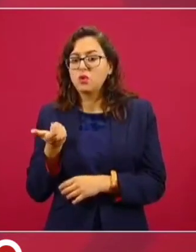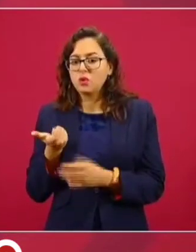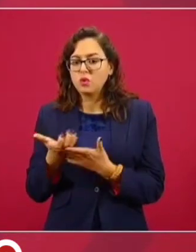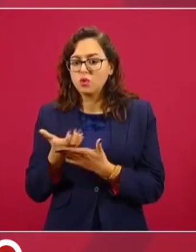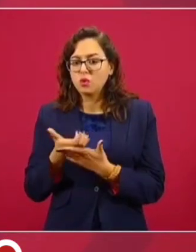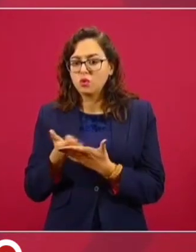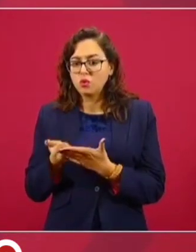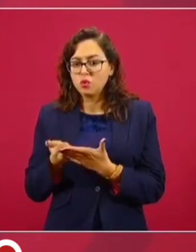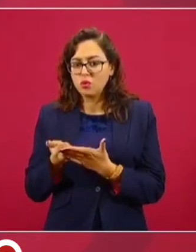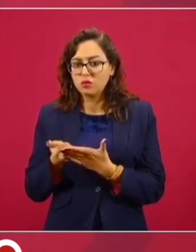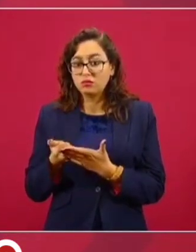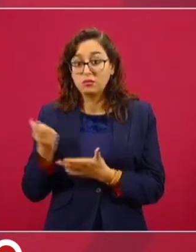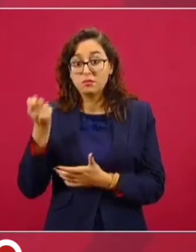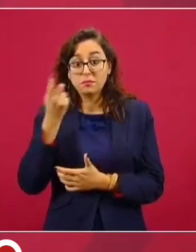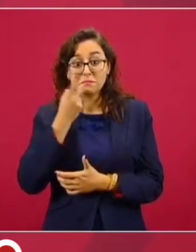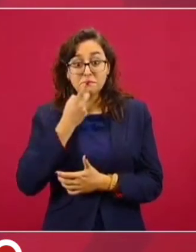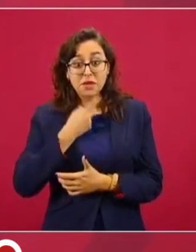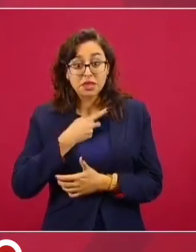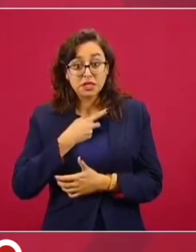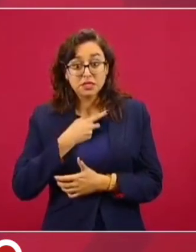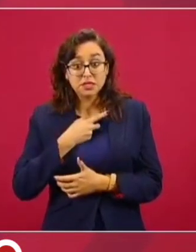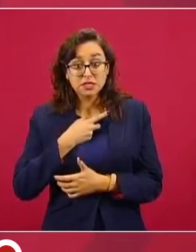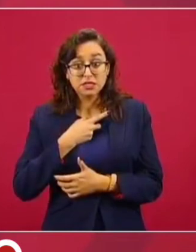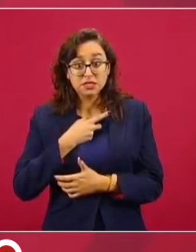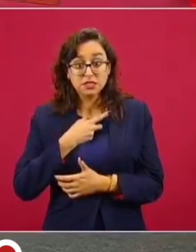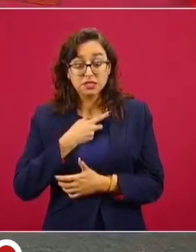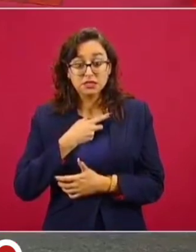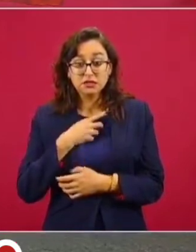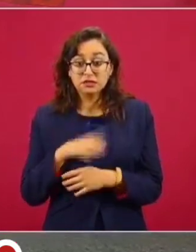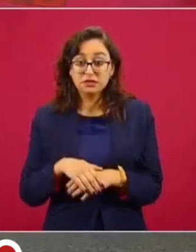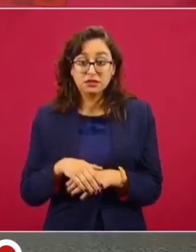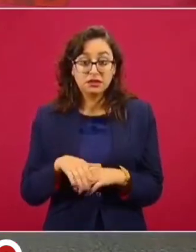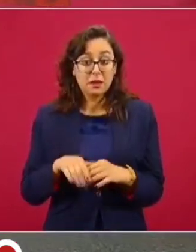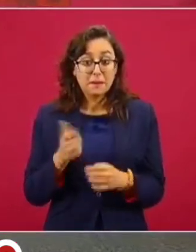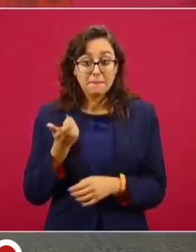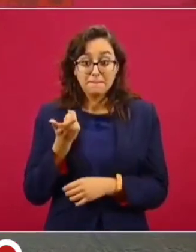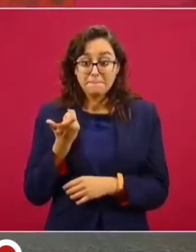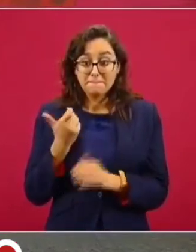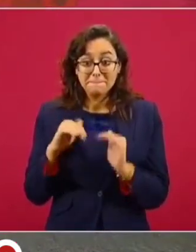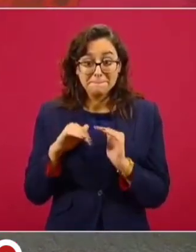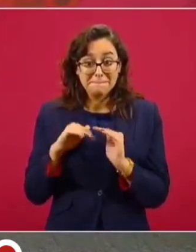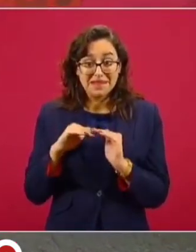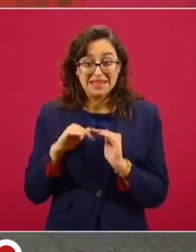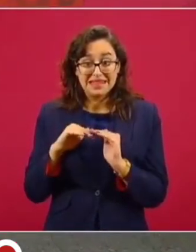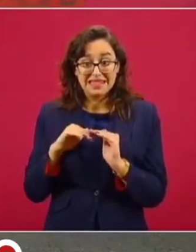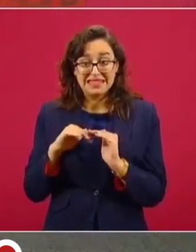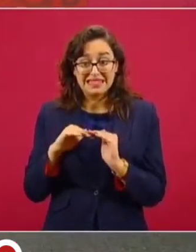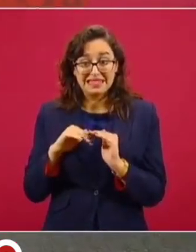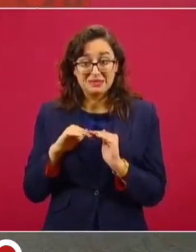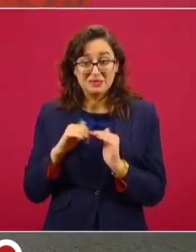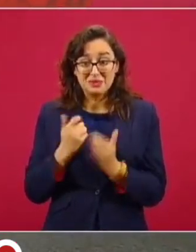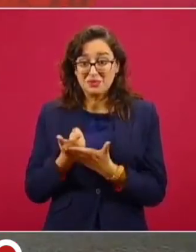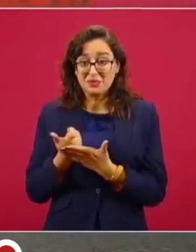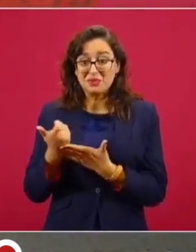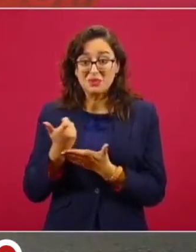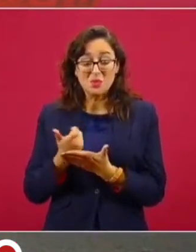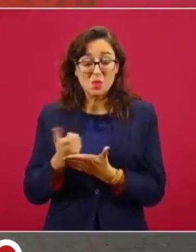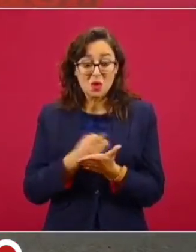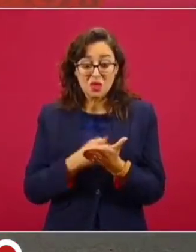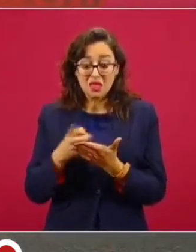Y me dicen, y hay unos que ganan salario mínimo y no tienen ninguna prestación.